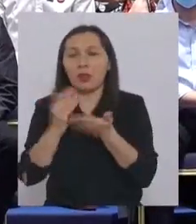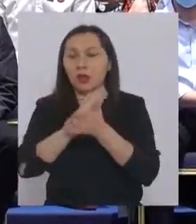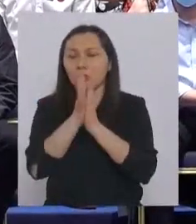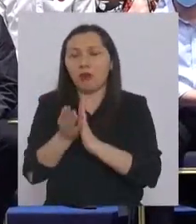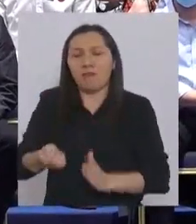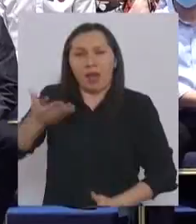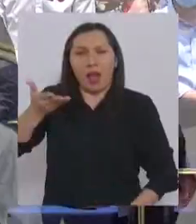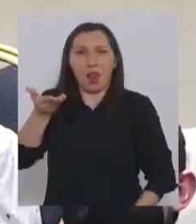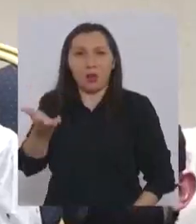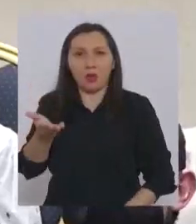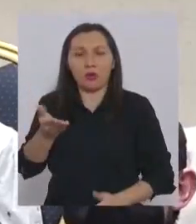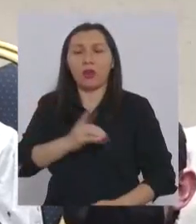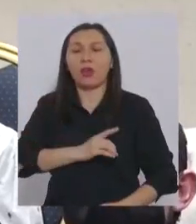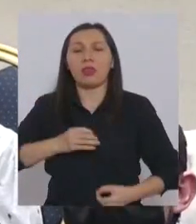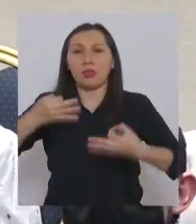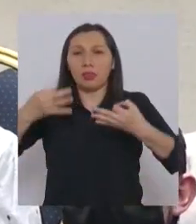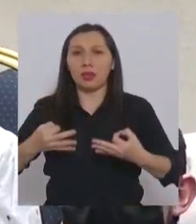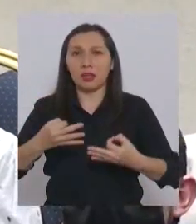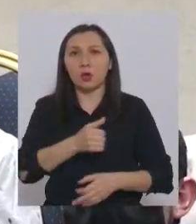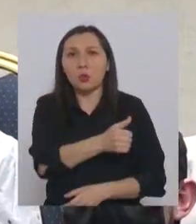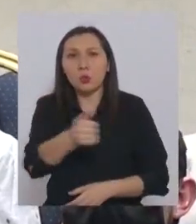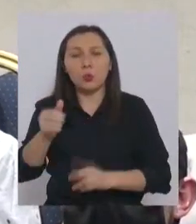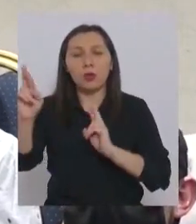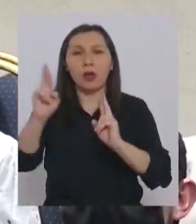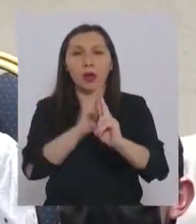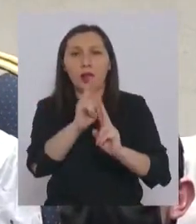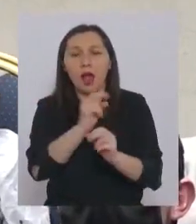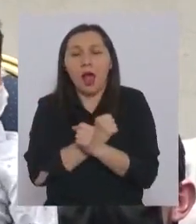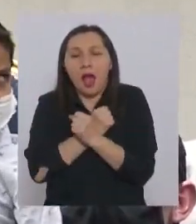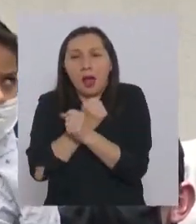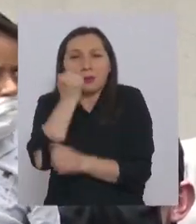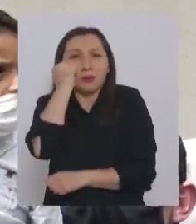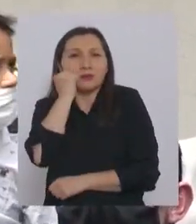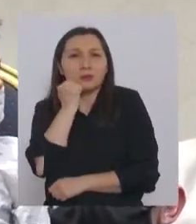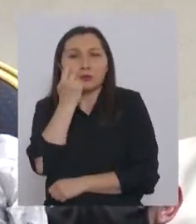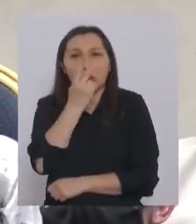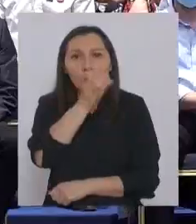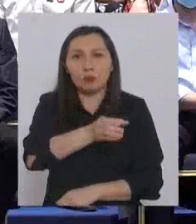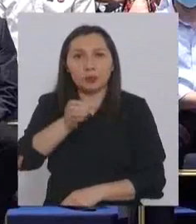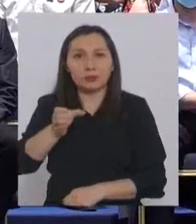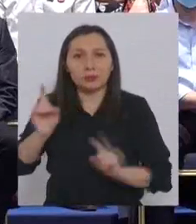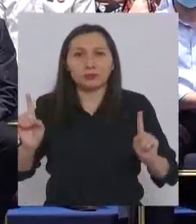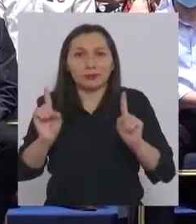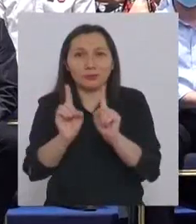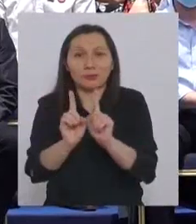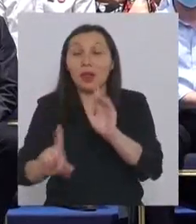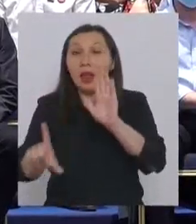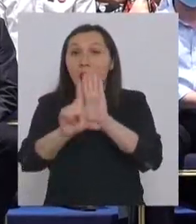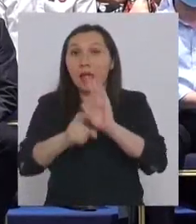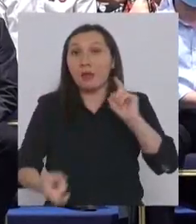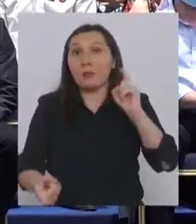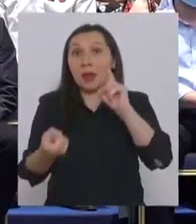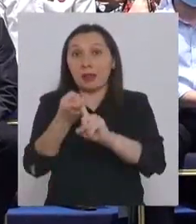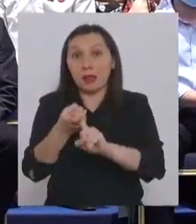el valor a la dignidad de todas las relaciones de amor y afecto entre dos personas. Con la Ley de Matrimonio